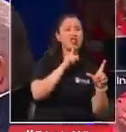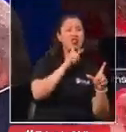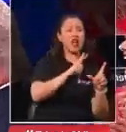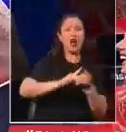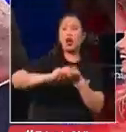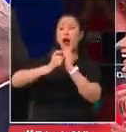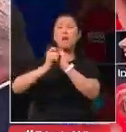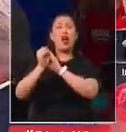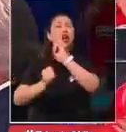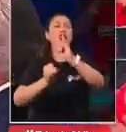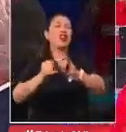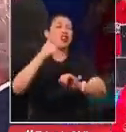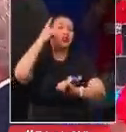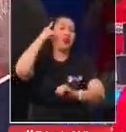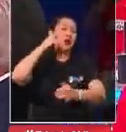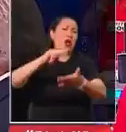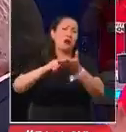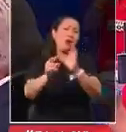Ya eres un capo.